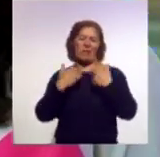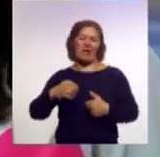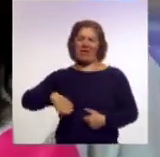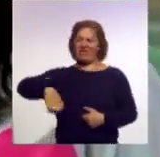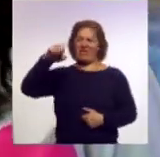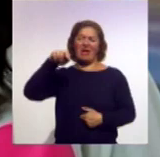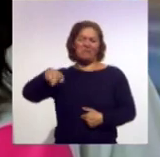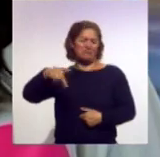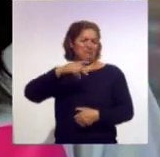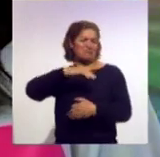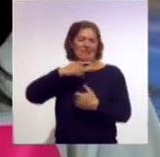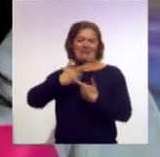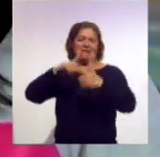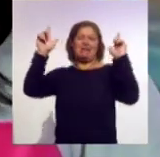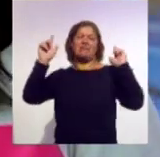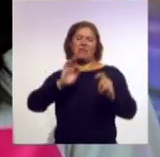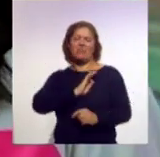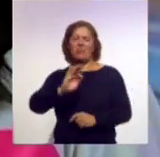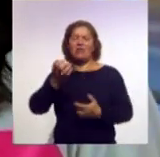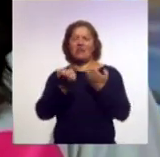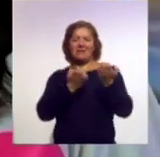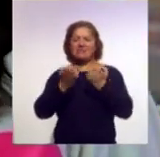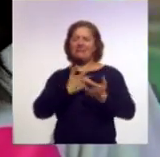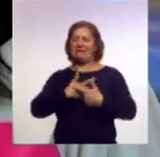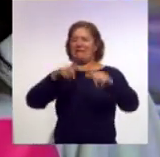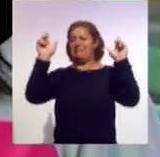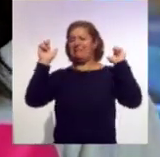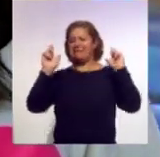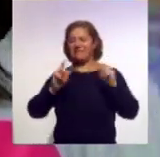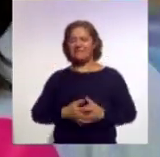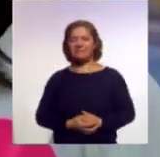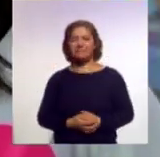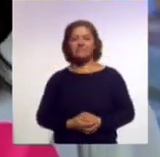ejercicio no hay edad y también para este tipo de ejercicios